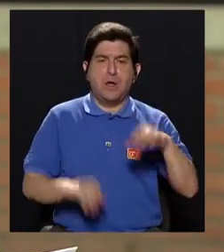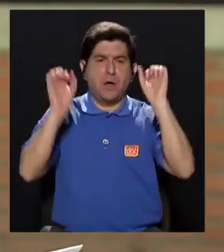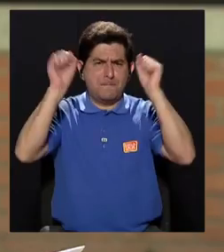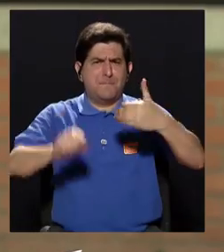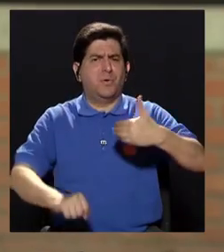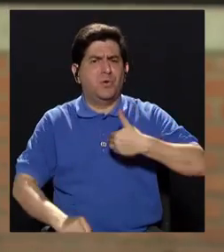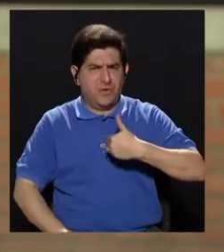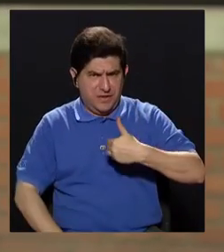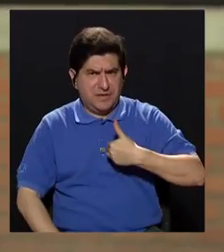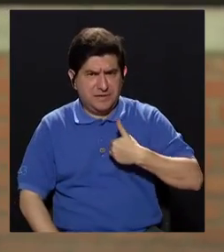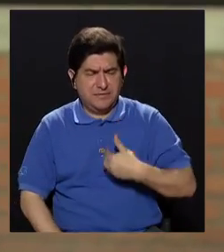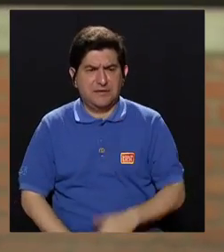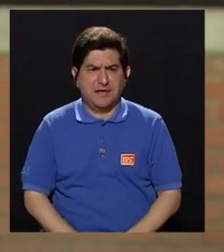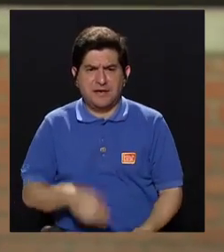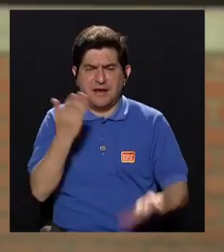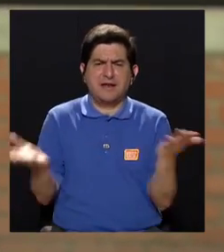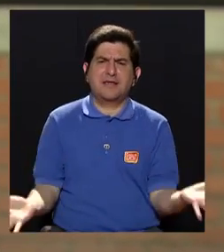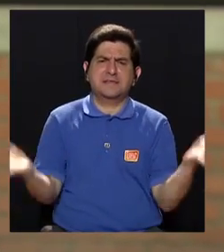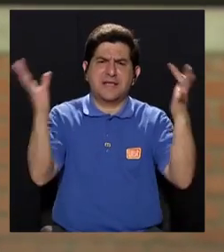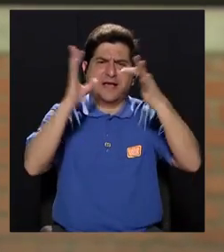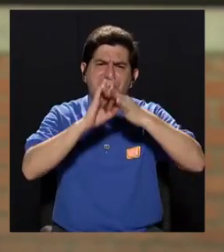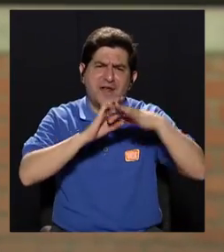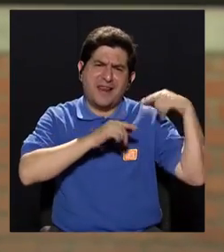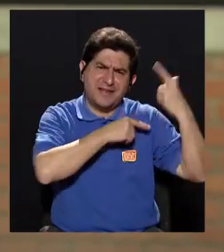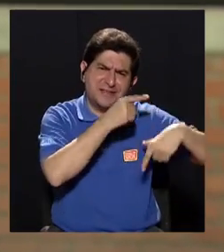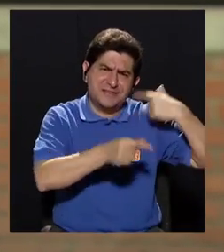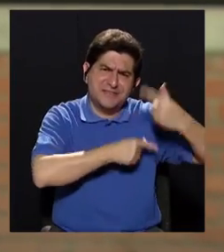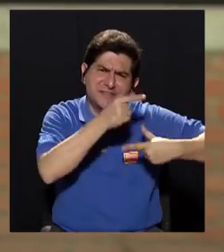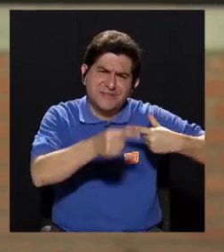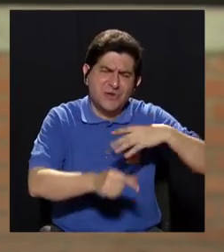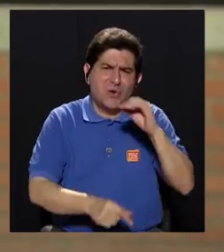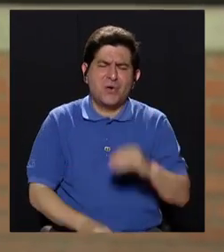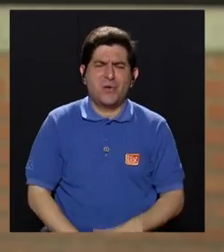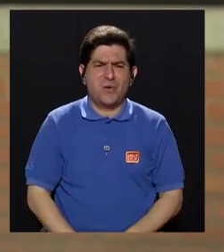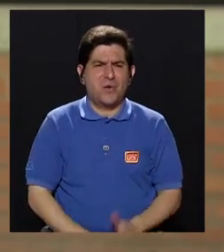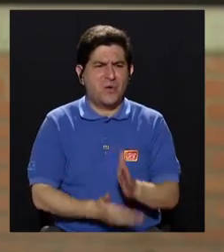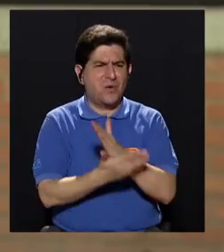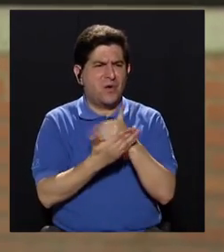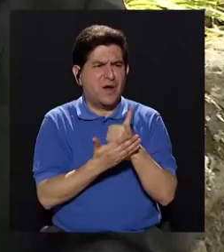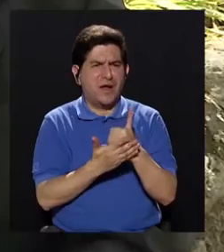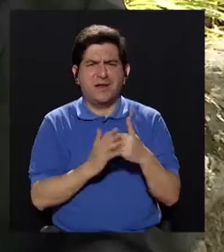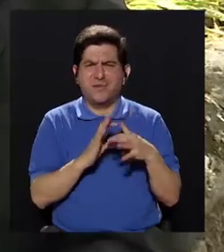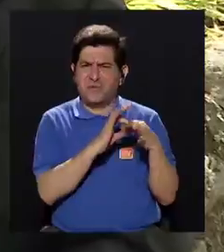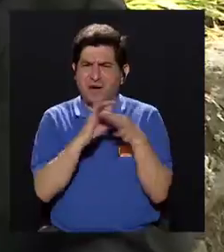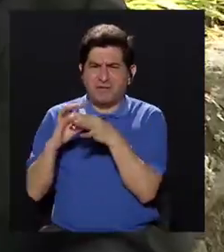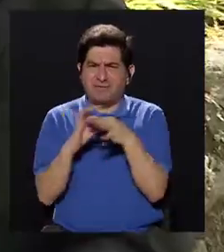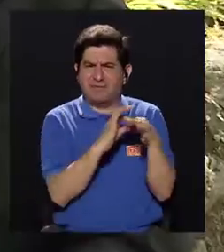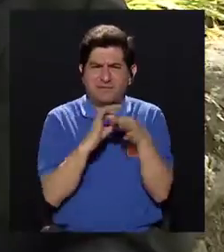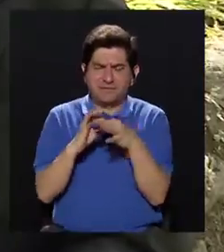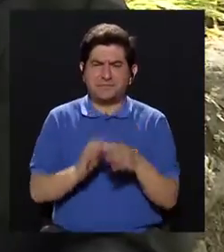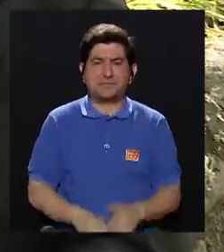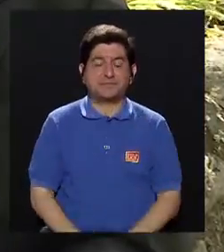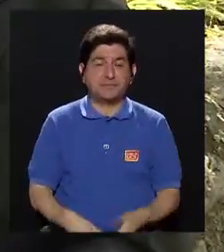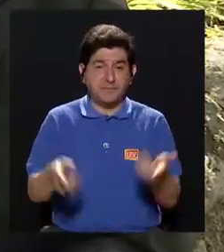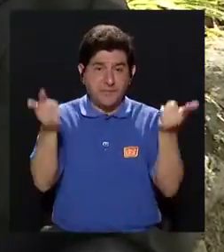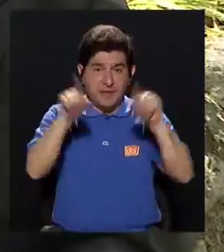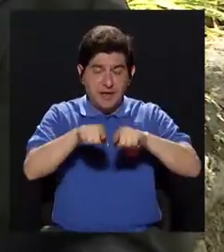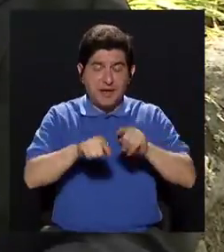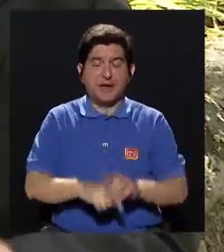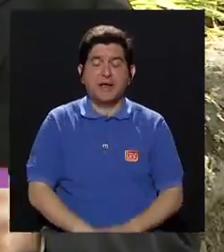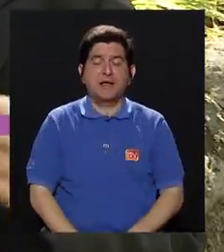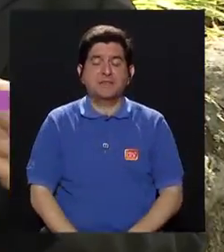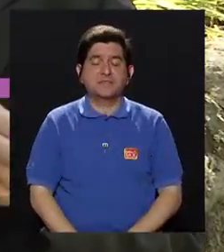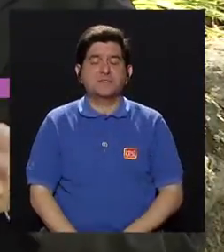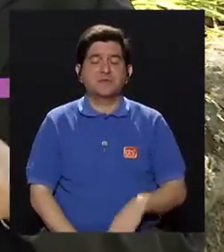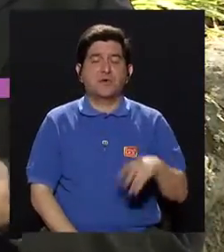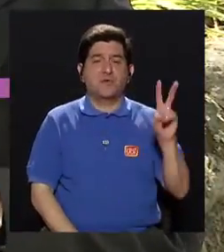algún grado de relación genética o estén emparentados, por decirlo de alguna manera? Bueno, en el caso del Zika y el dengue,